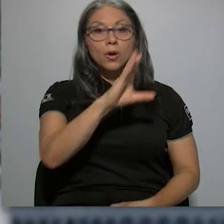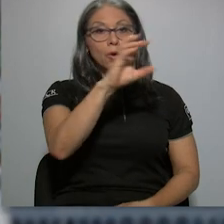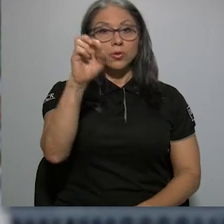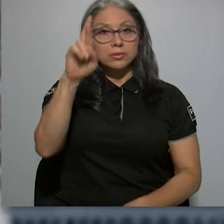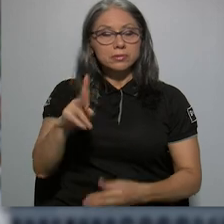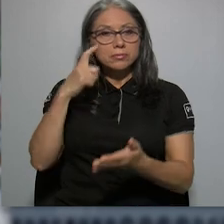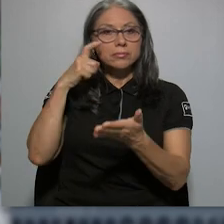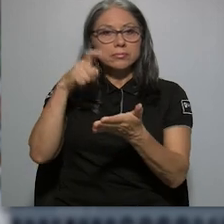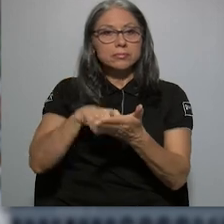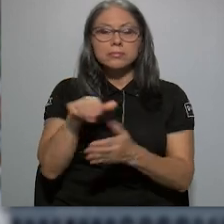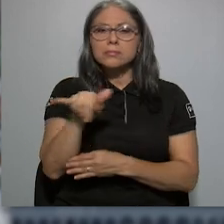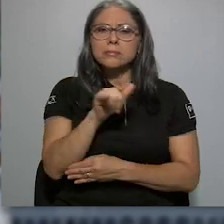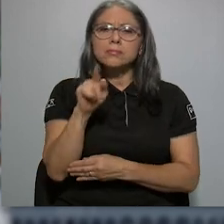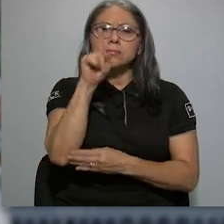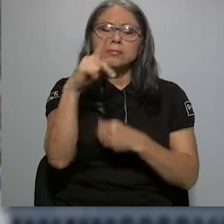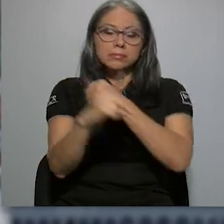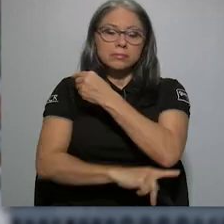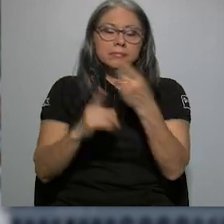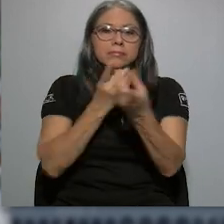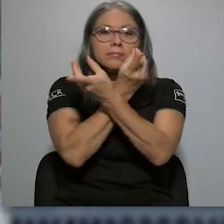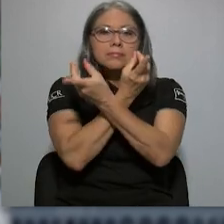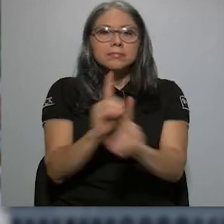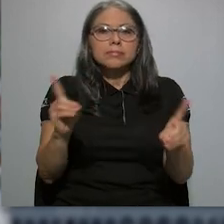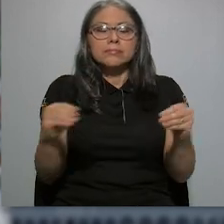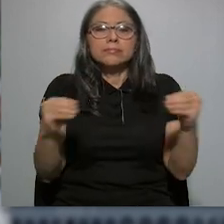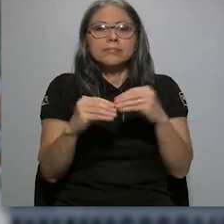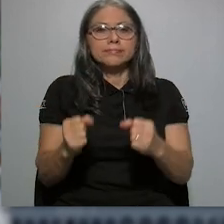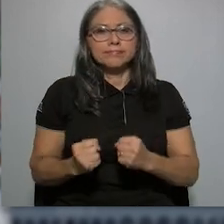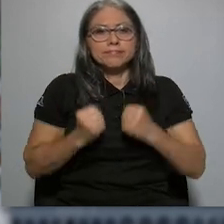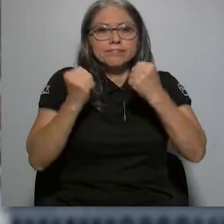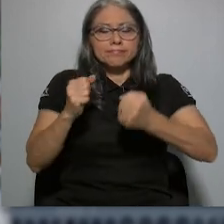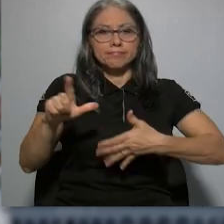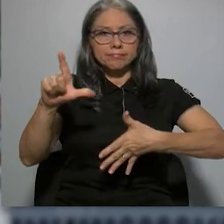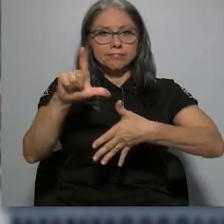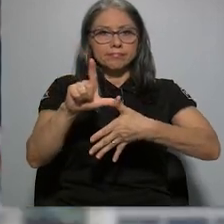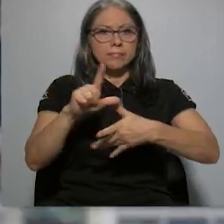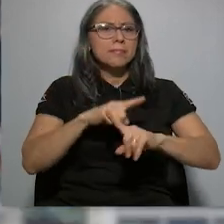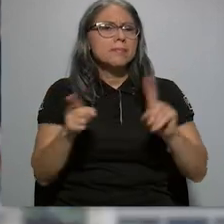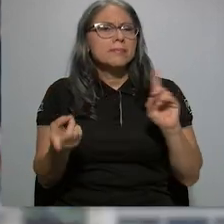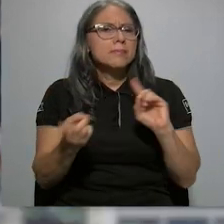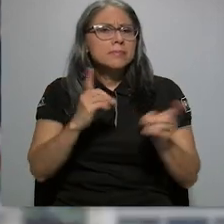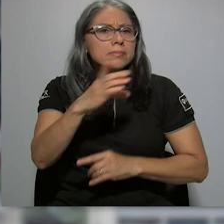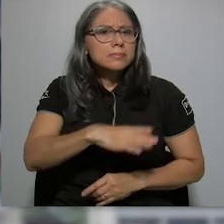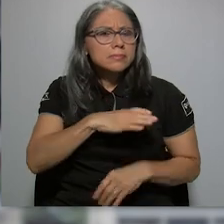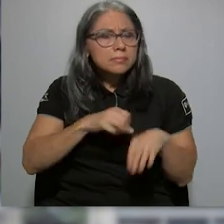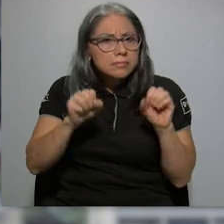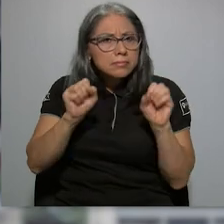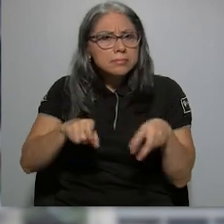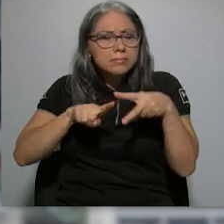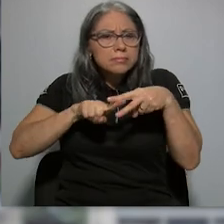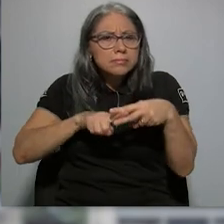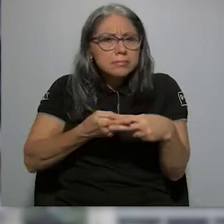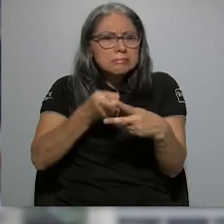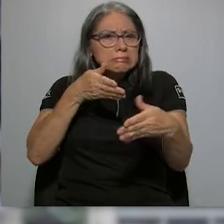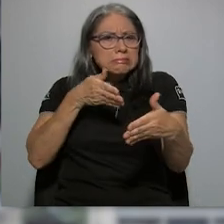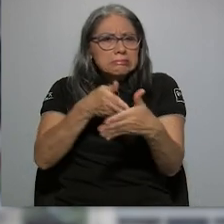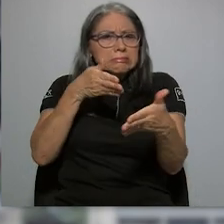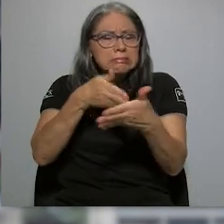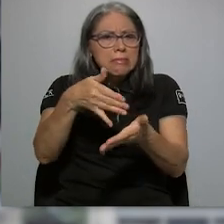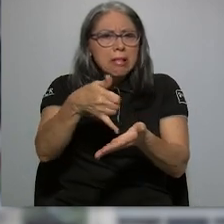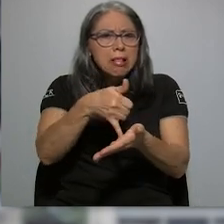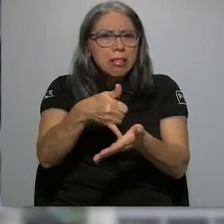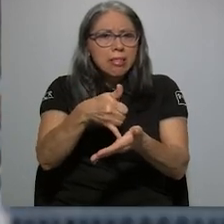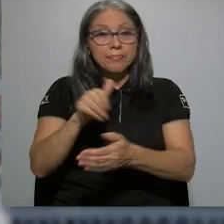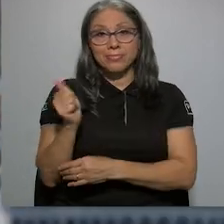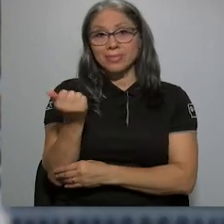Costa Rica es reconocida como una de las democracias más sólidas de Latinoamérica. Pero, ¿qué factores podrían comenzar a